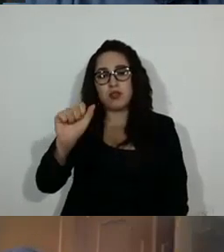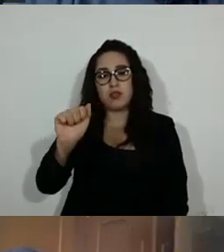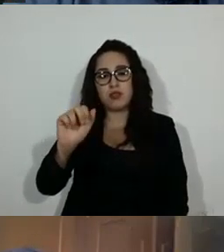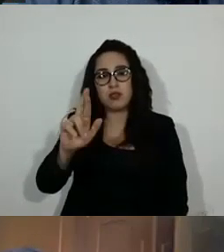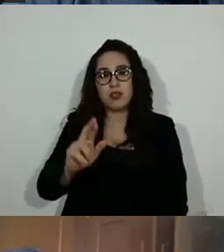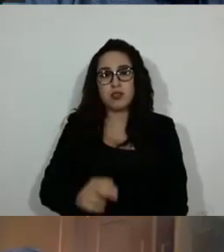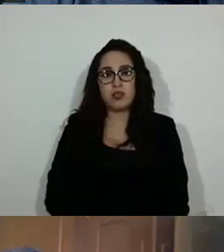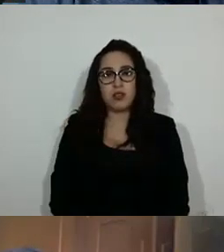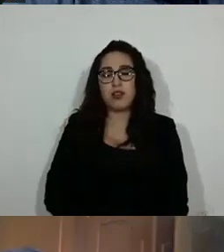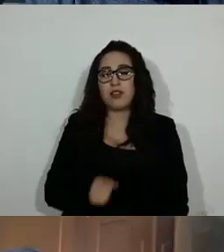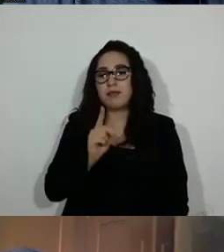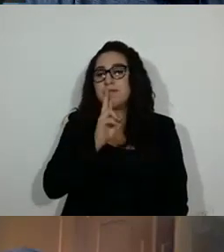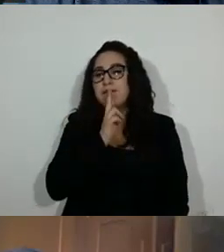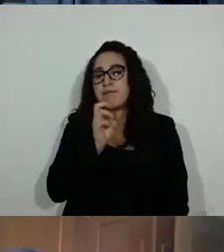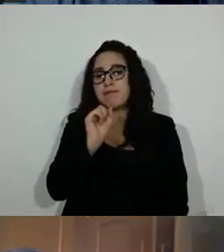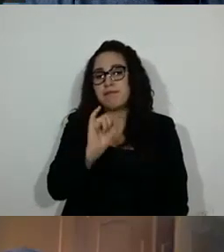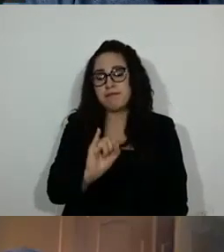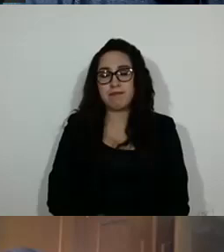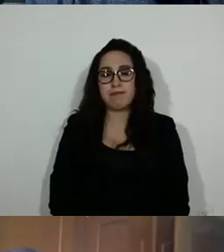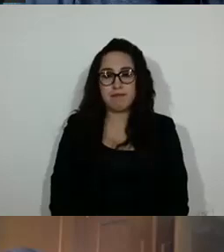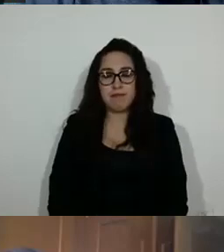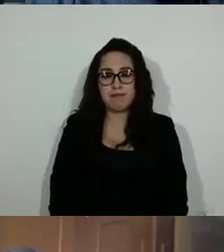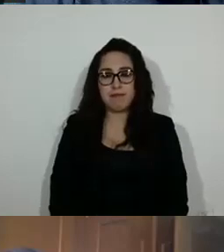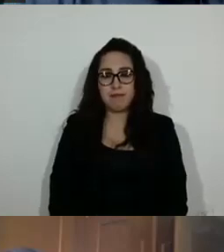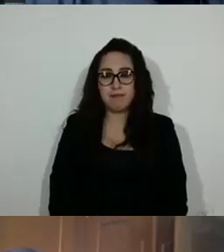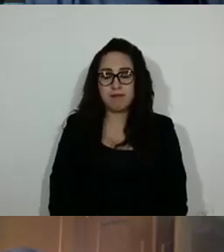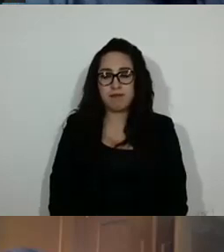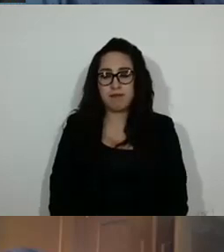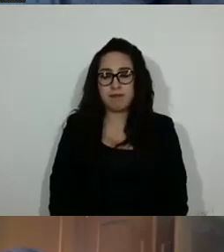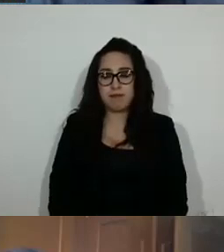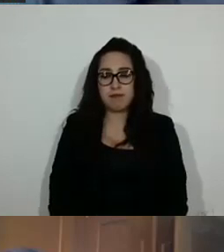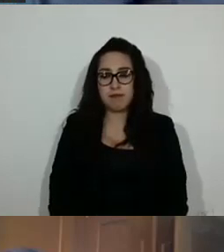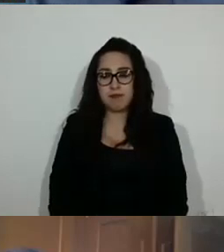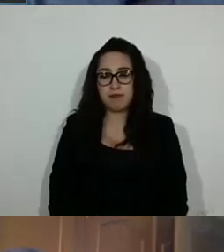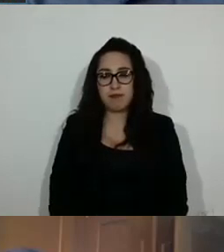Mónica Fernández, a favor. Gracias, diputada.